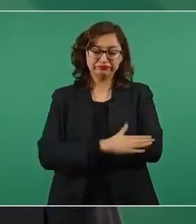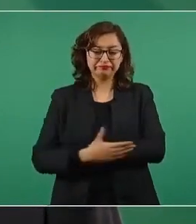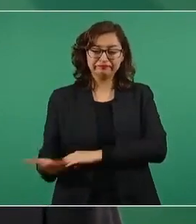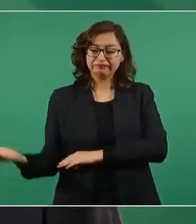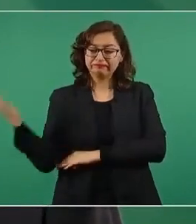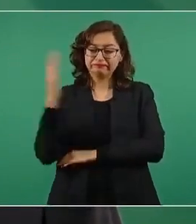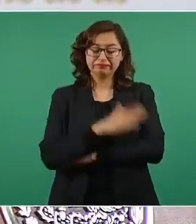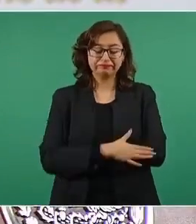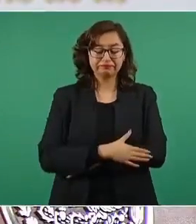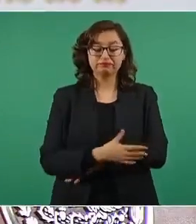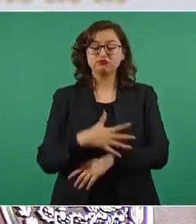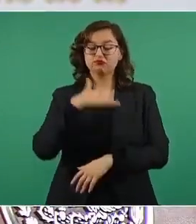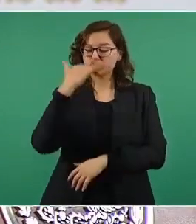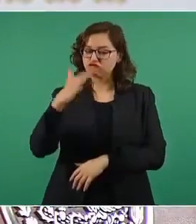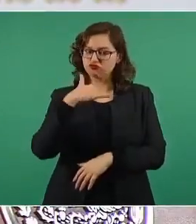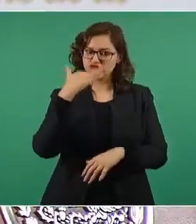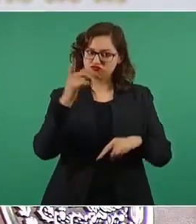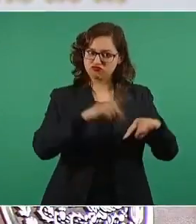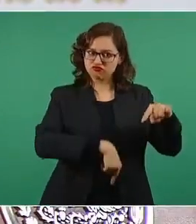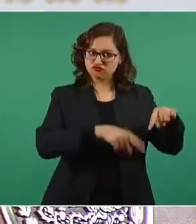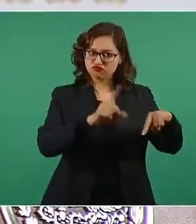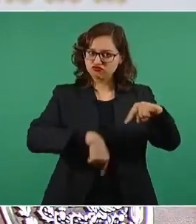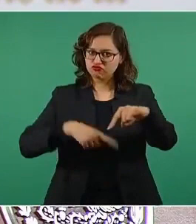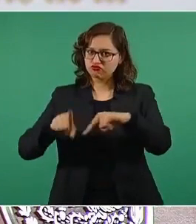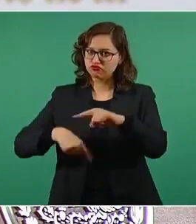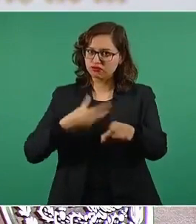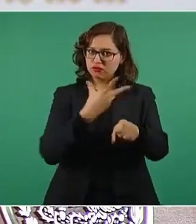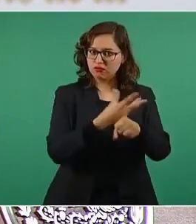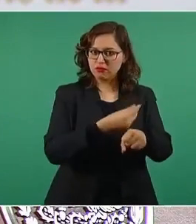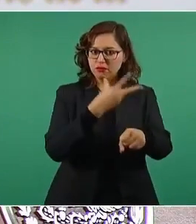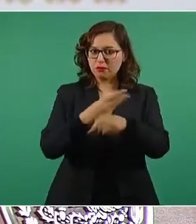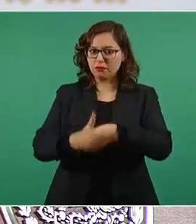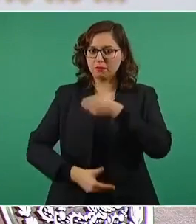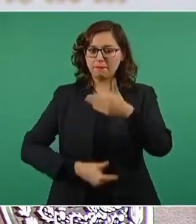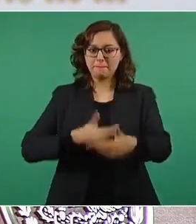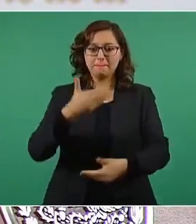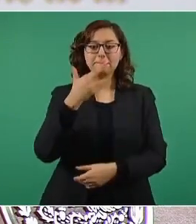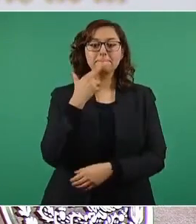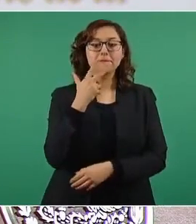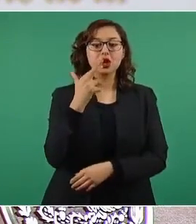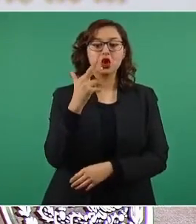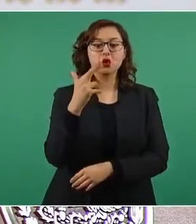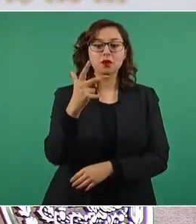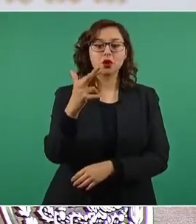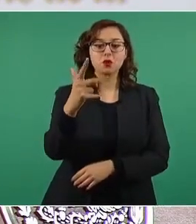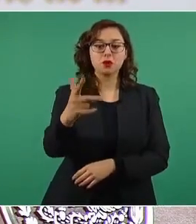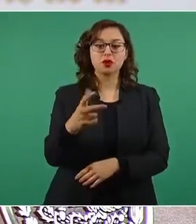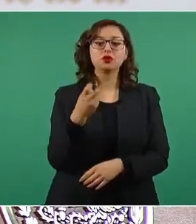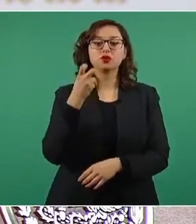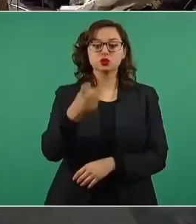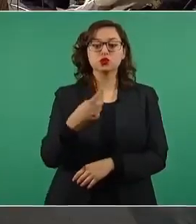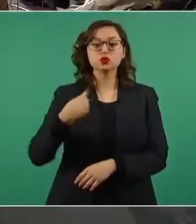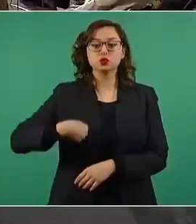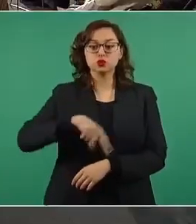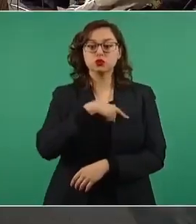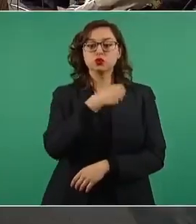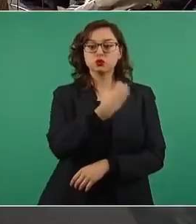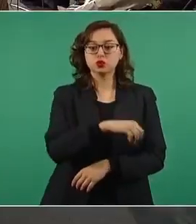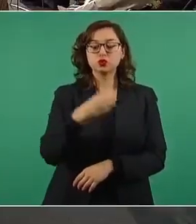en todo, porque es nuestra obligación.